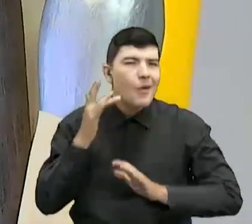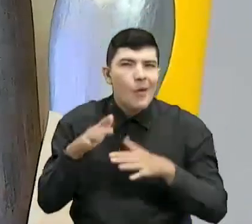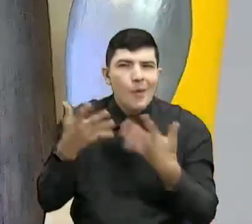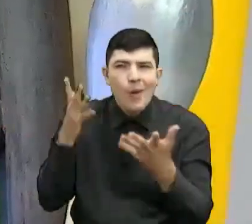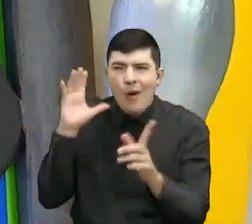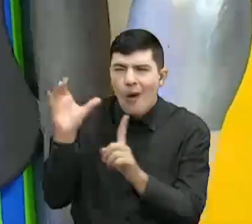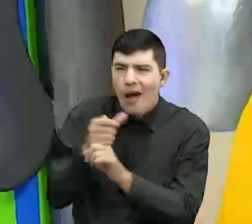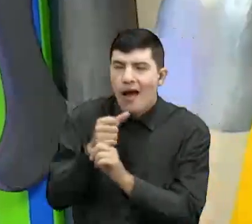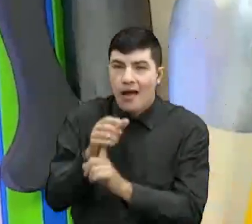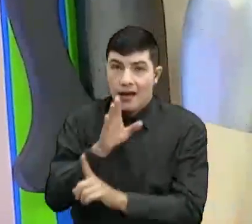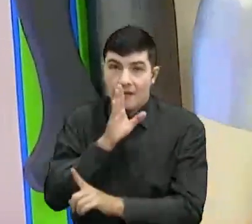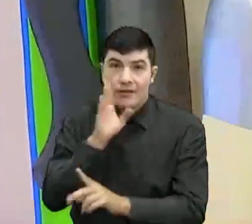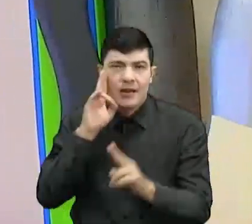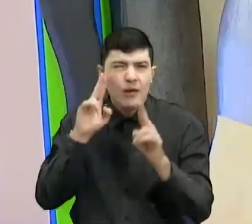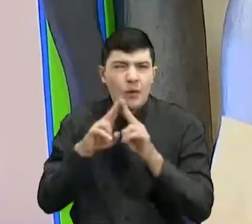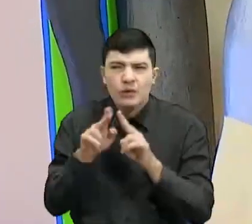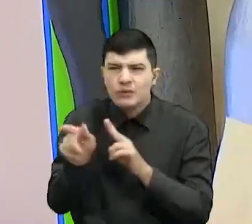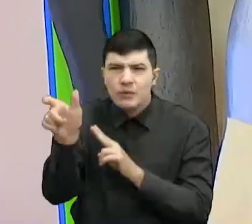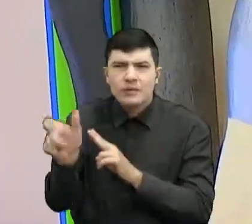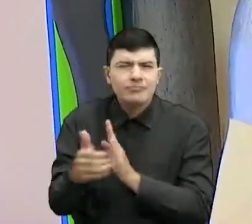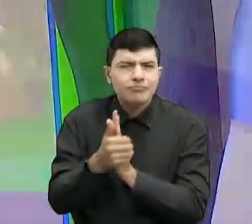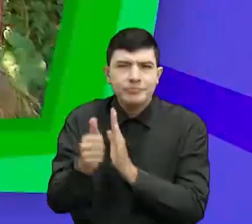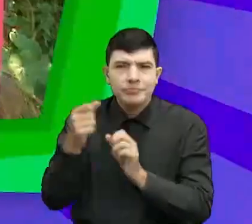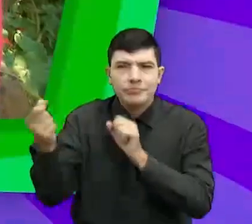encontró. A ver, miremos. Vamos a ver.